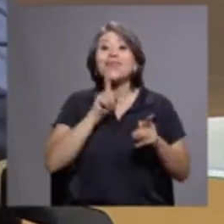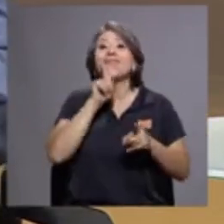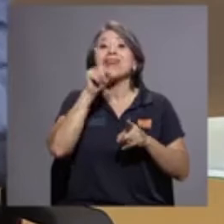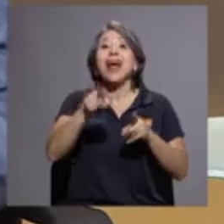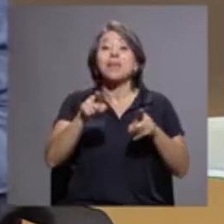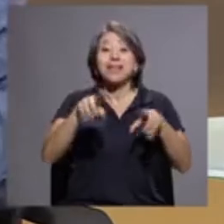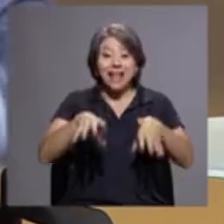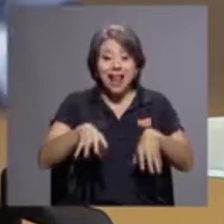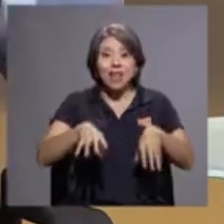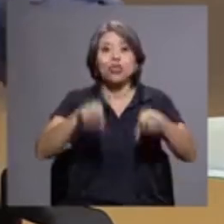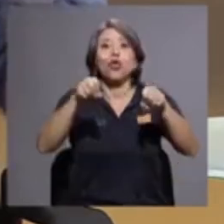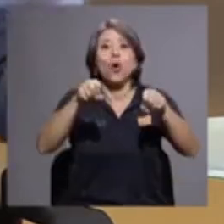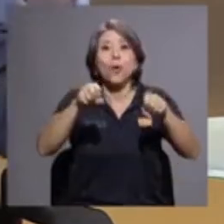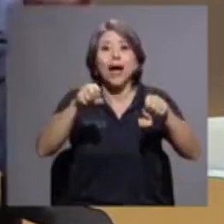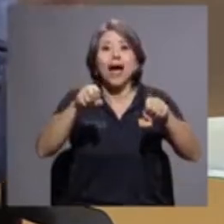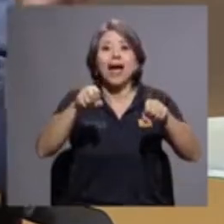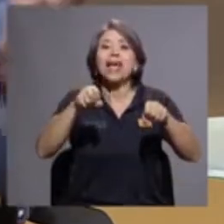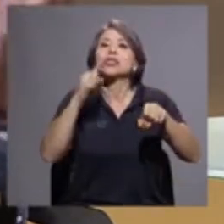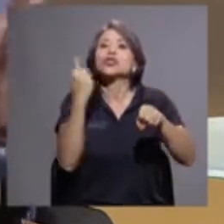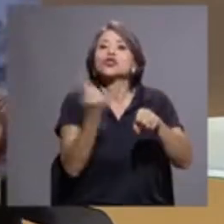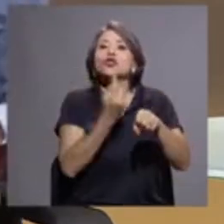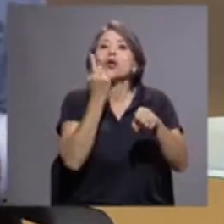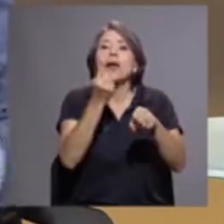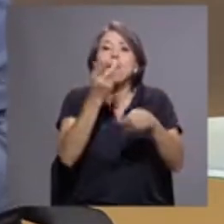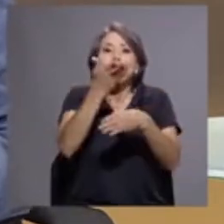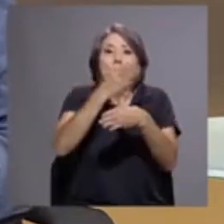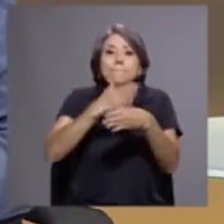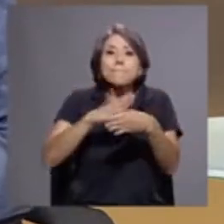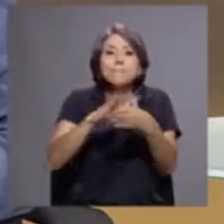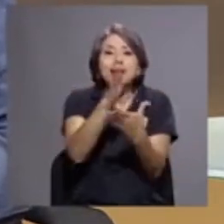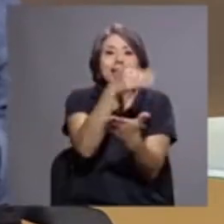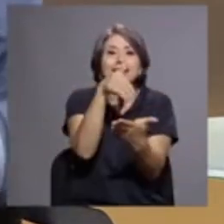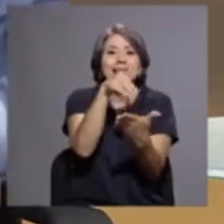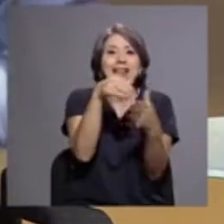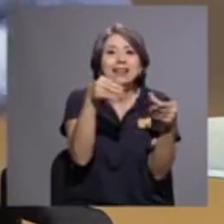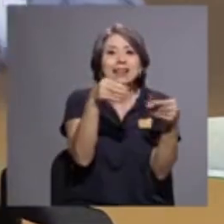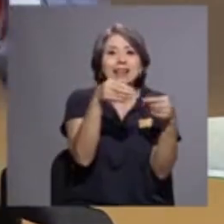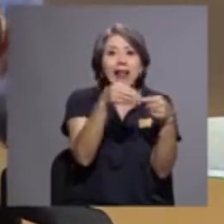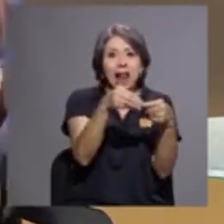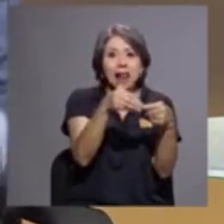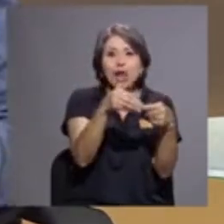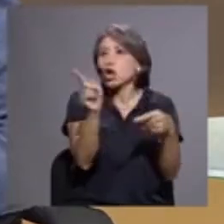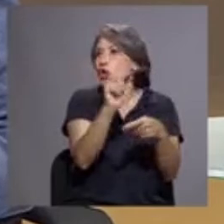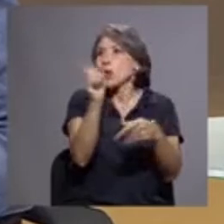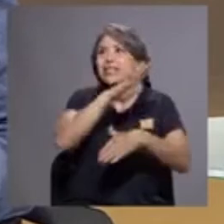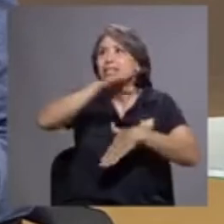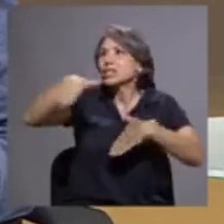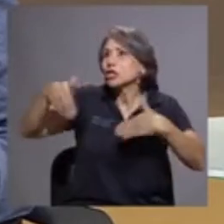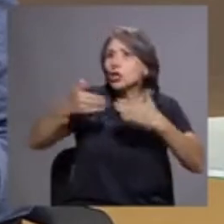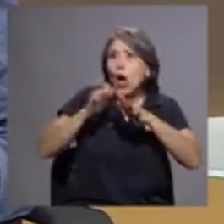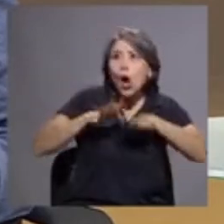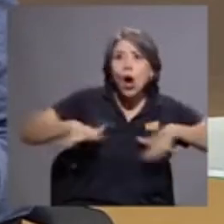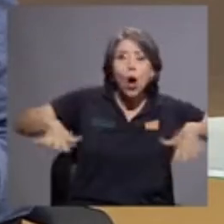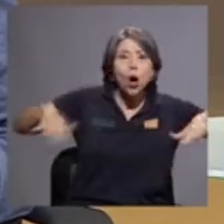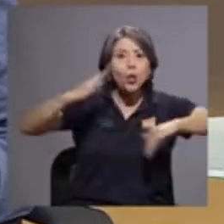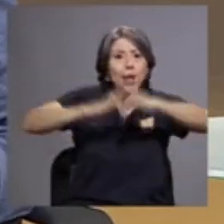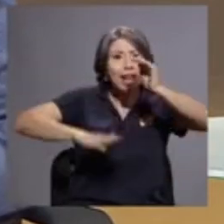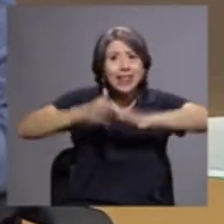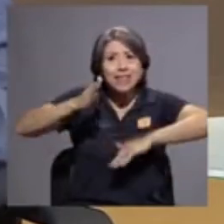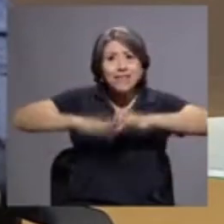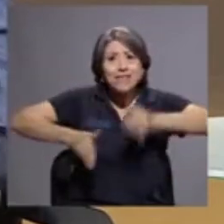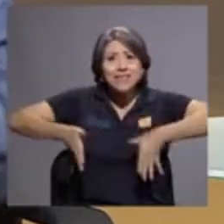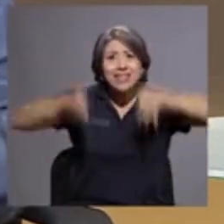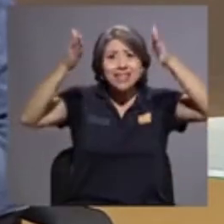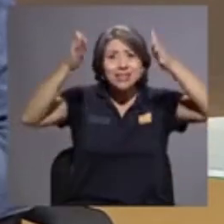módulo central, o sea, no es todo el edificio, los más de 22 mil metros